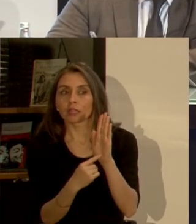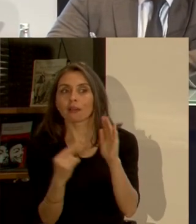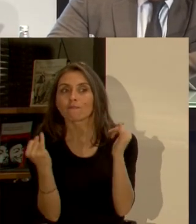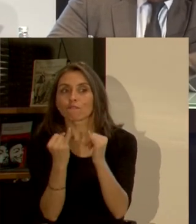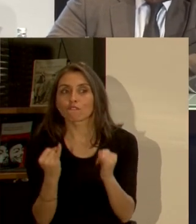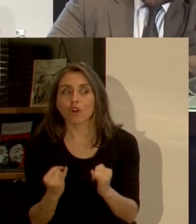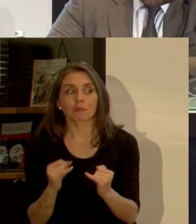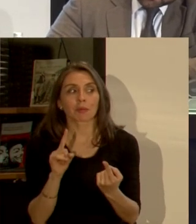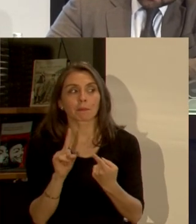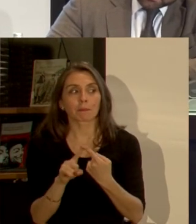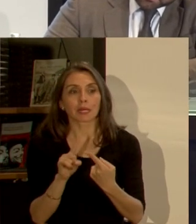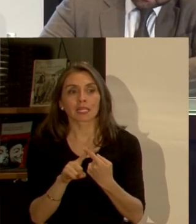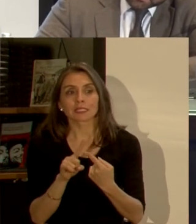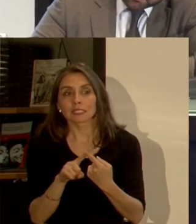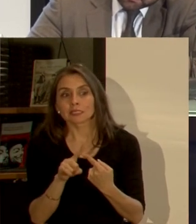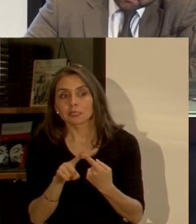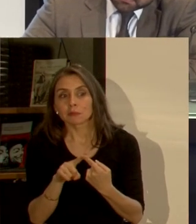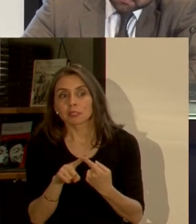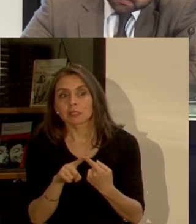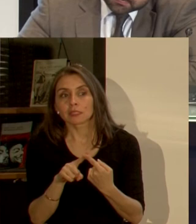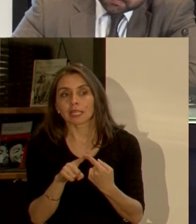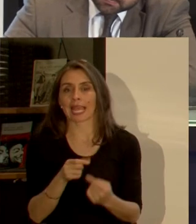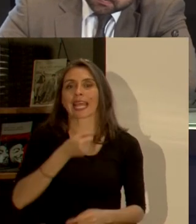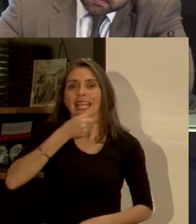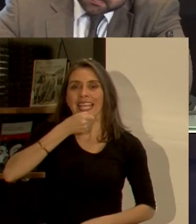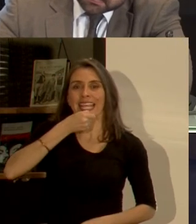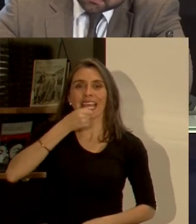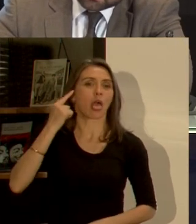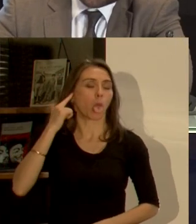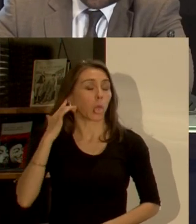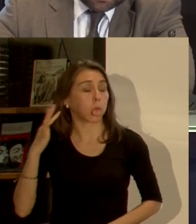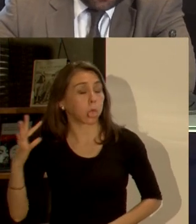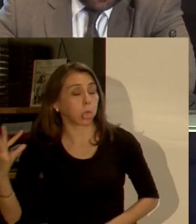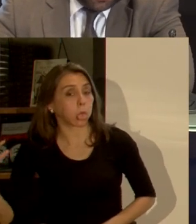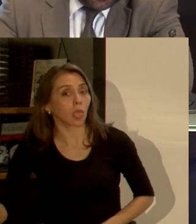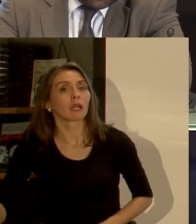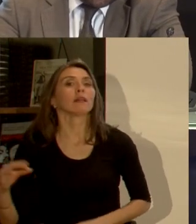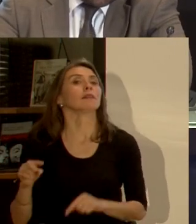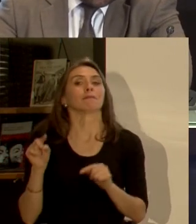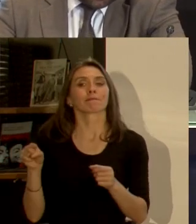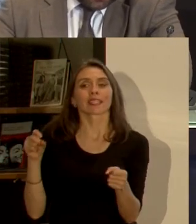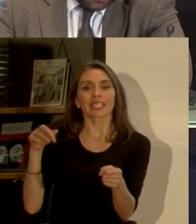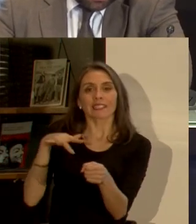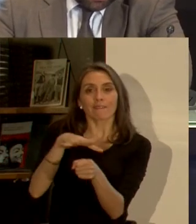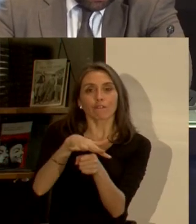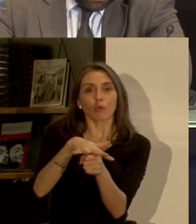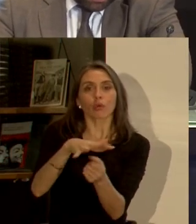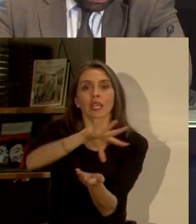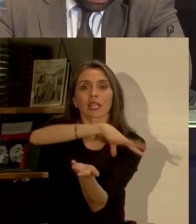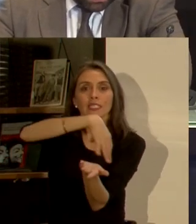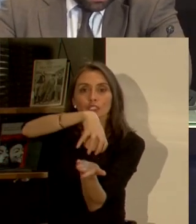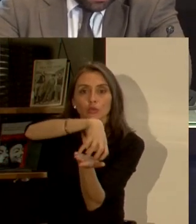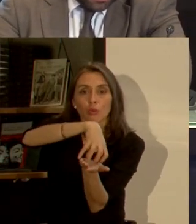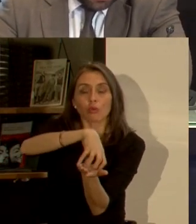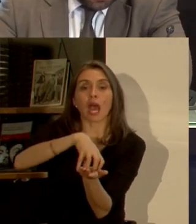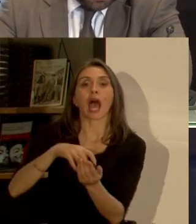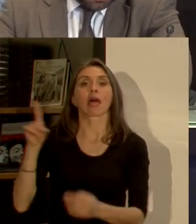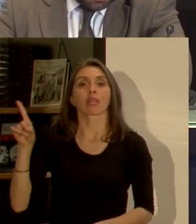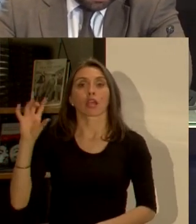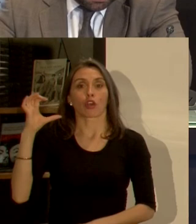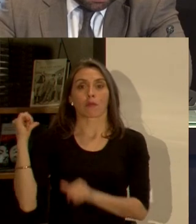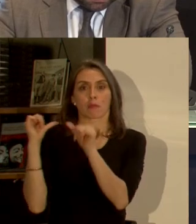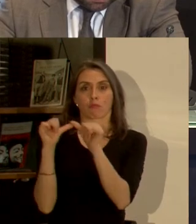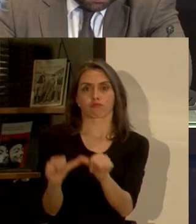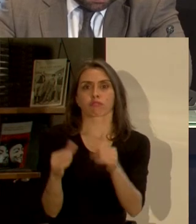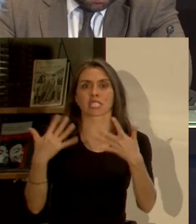fórmulas de participación han influido en las ciudades 20 años no es